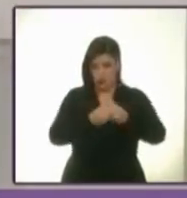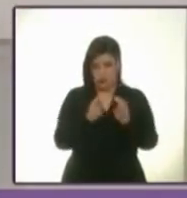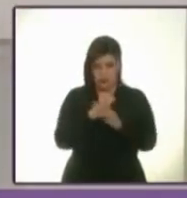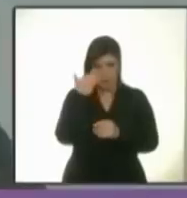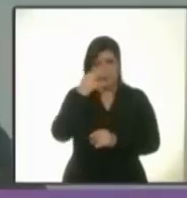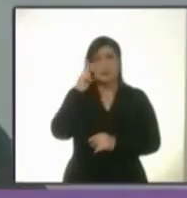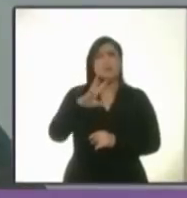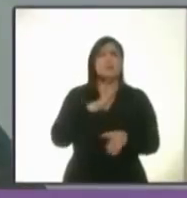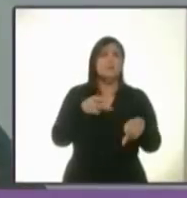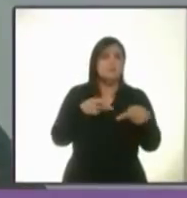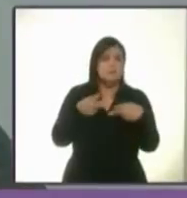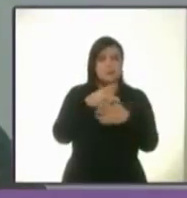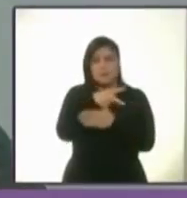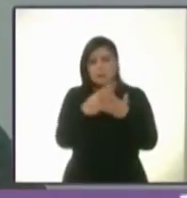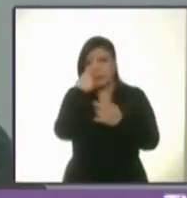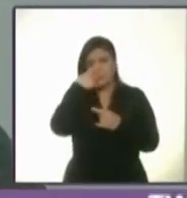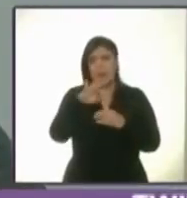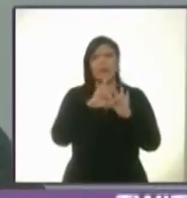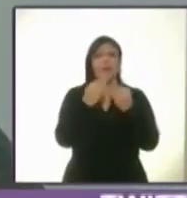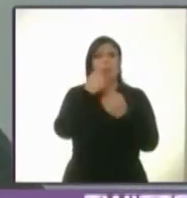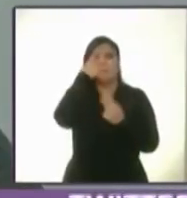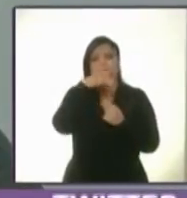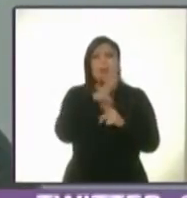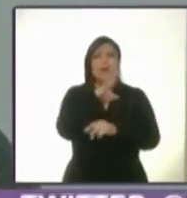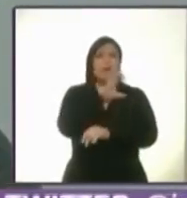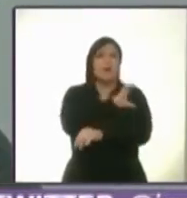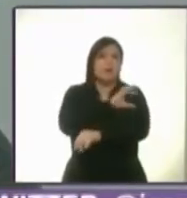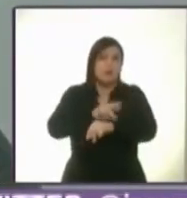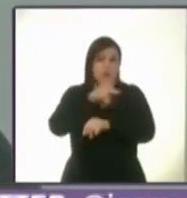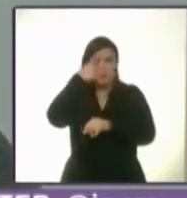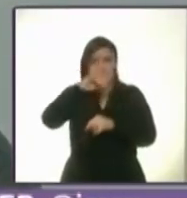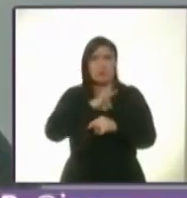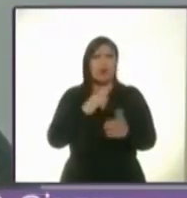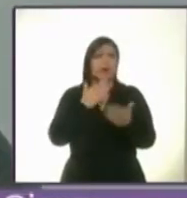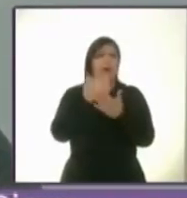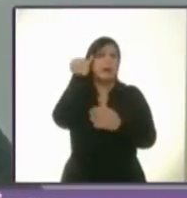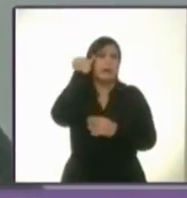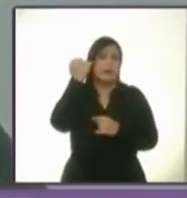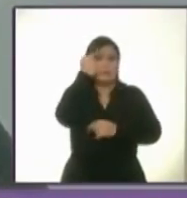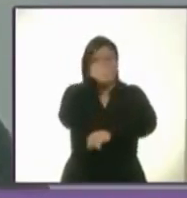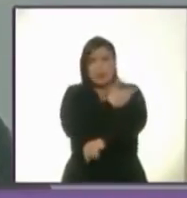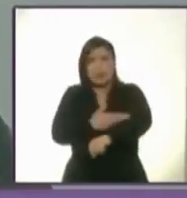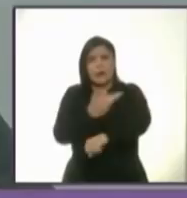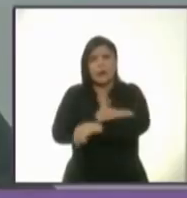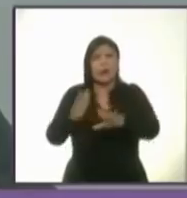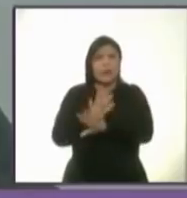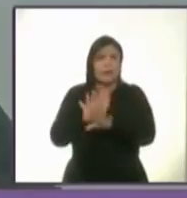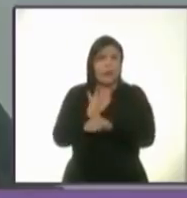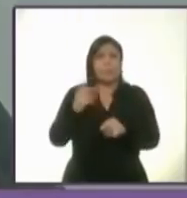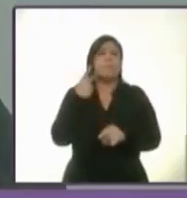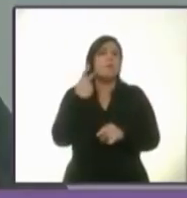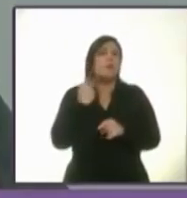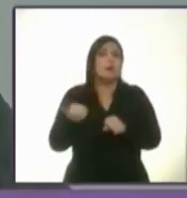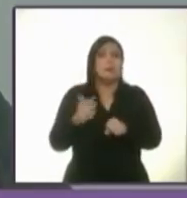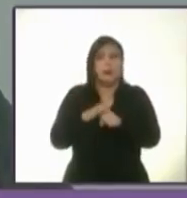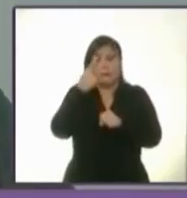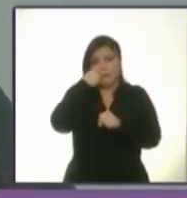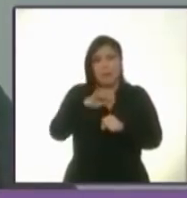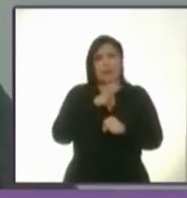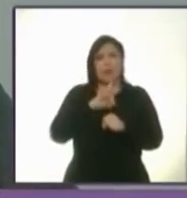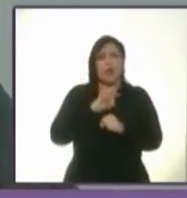Como parte de la planeación y las formas de coordinación, se propone una reforma política administrativa para declarar como zona